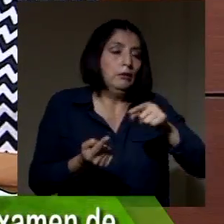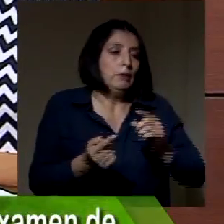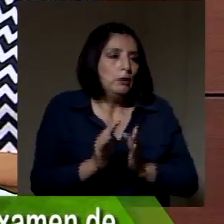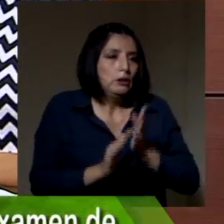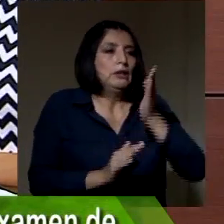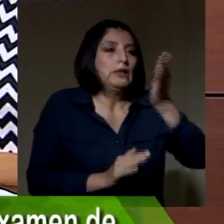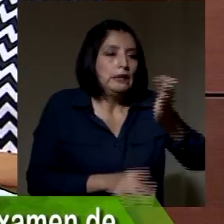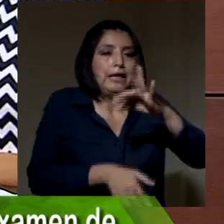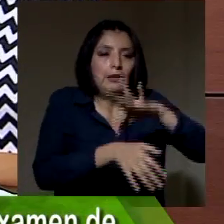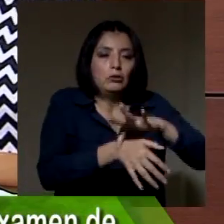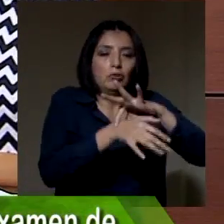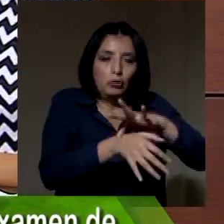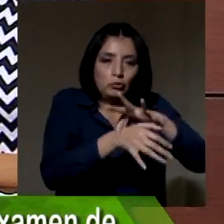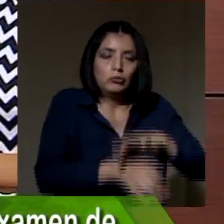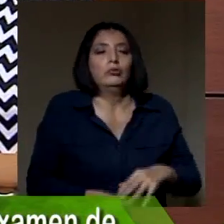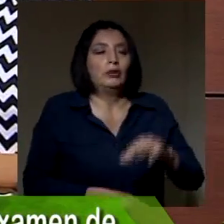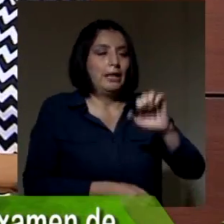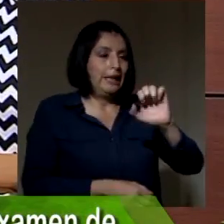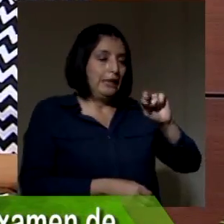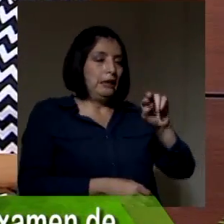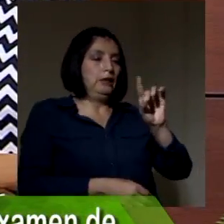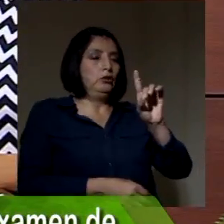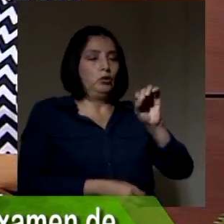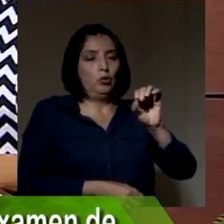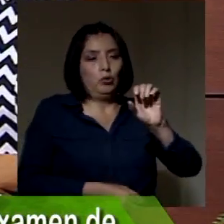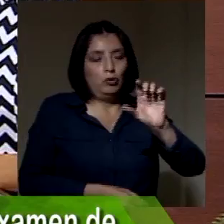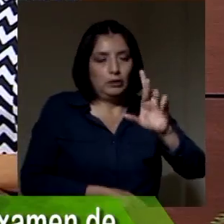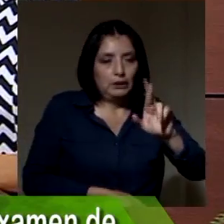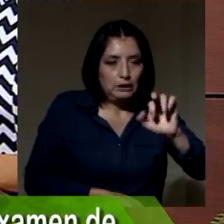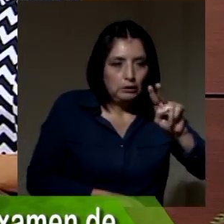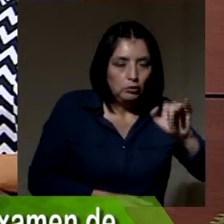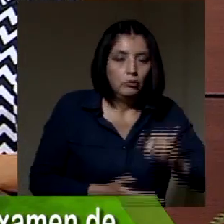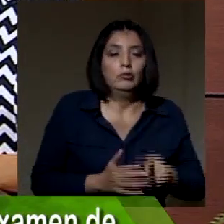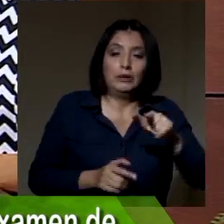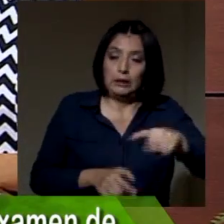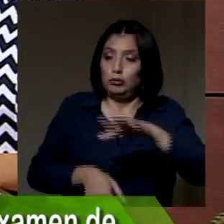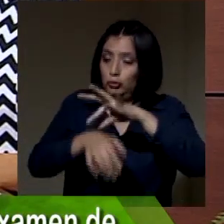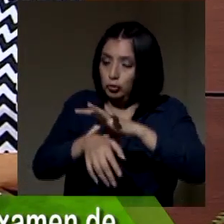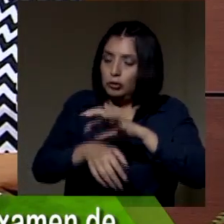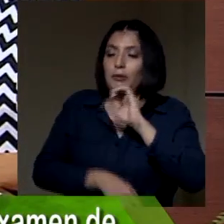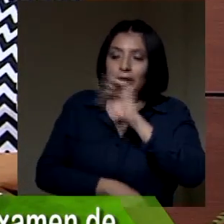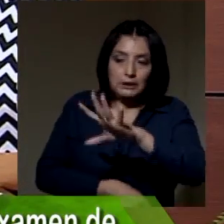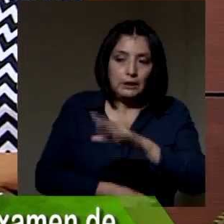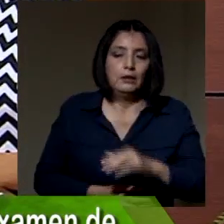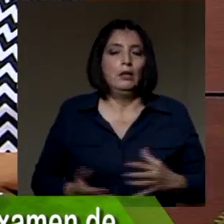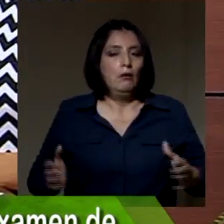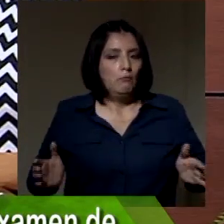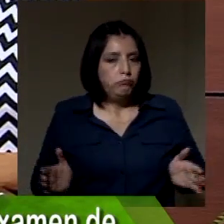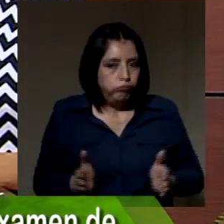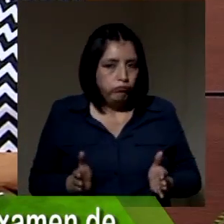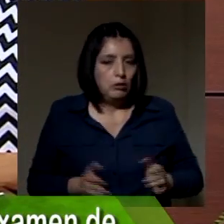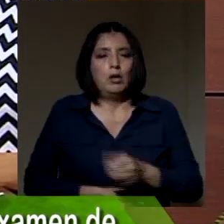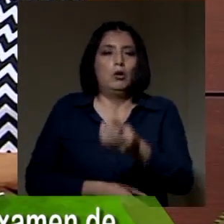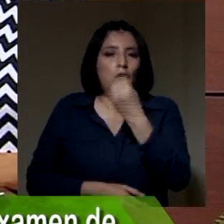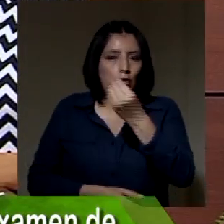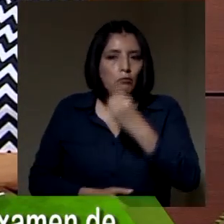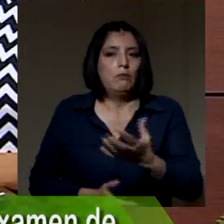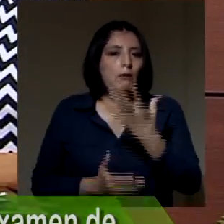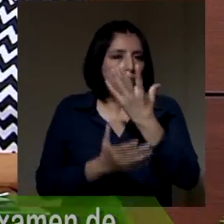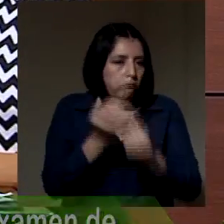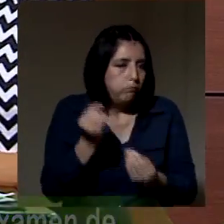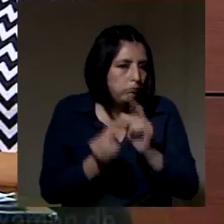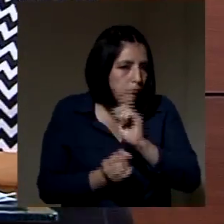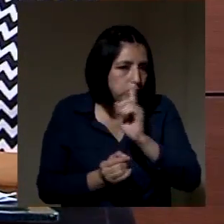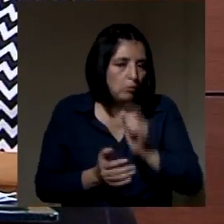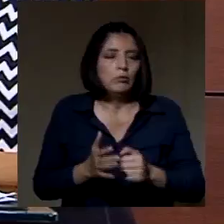especialista, al endocrinólogo. Él será el que le aconseja, oiga, baje de peso, coma pocas harinas, haga